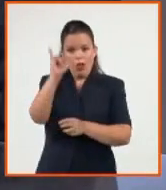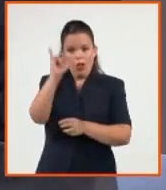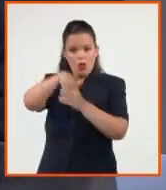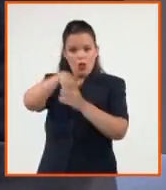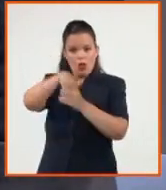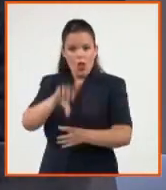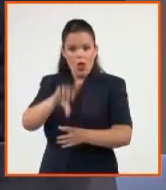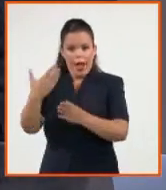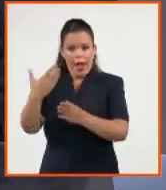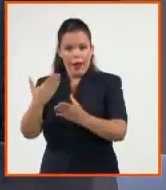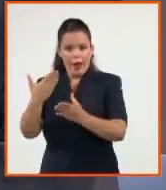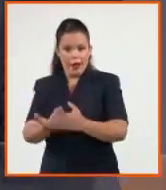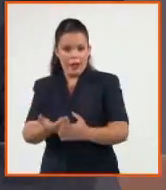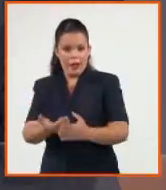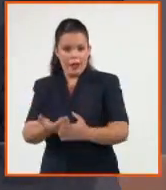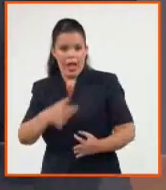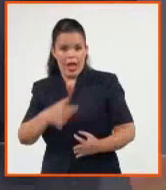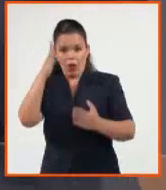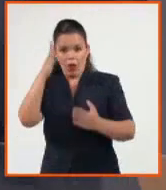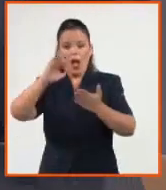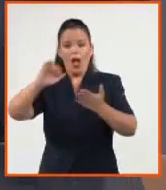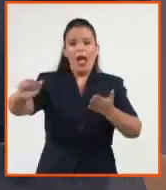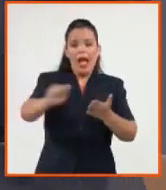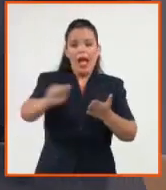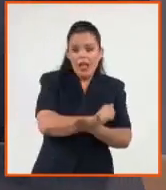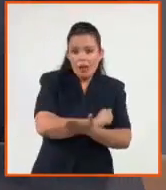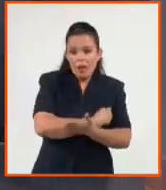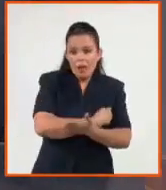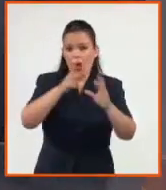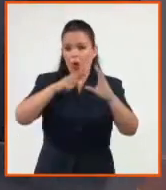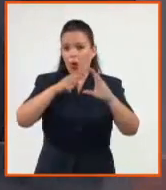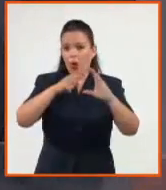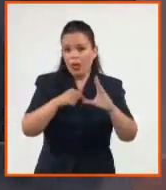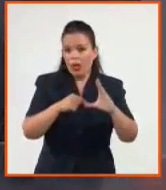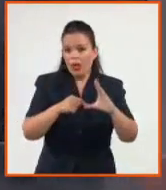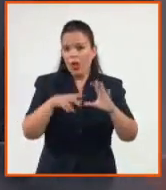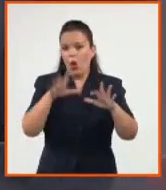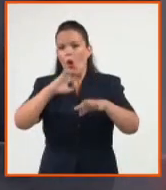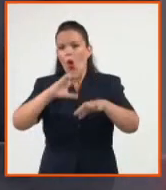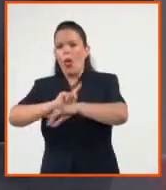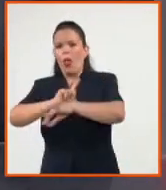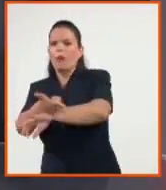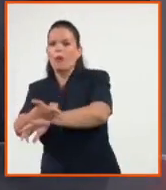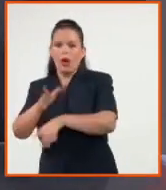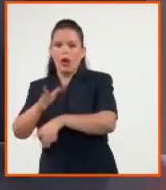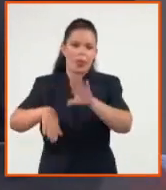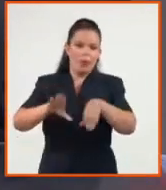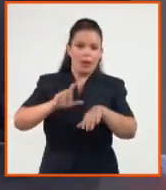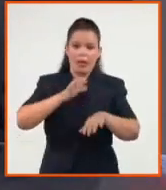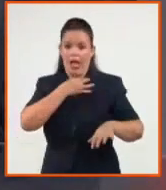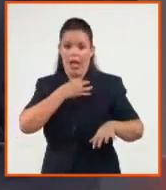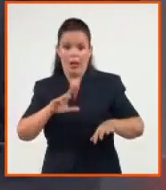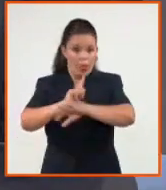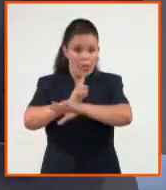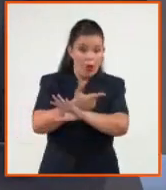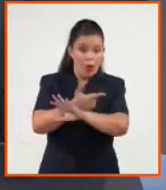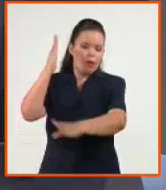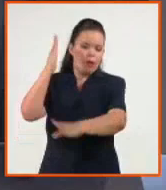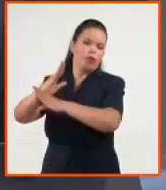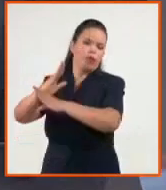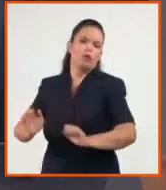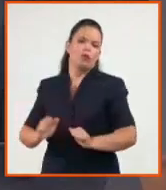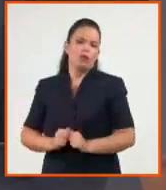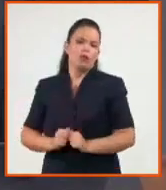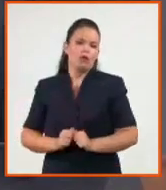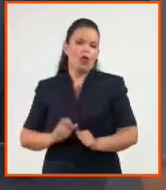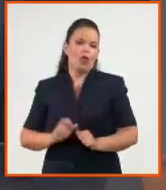eliminen estos contenidos en un tiempo determinado. Francia, 2019, tiene